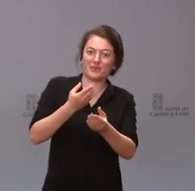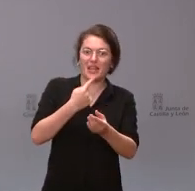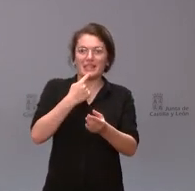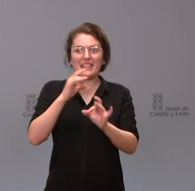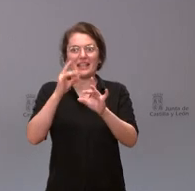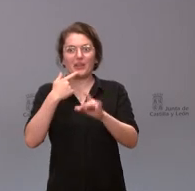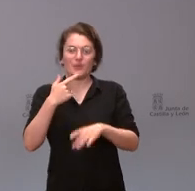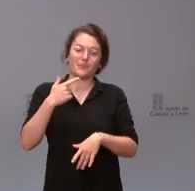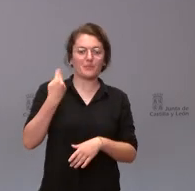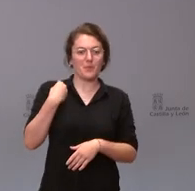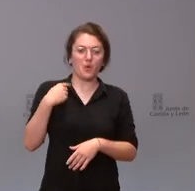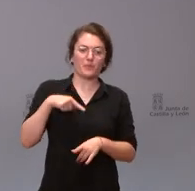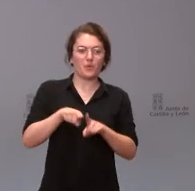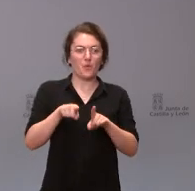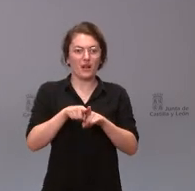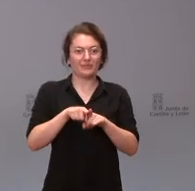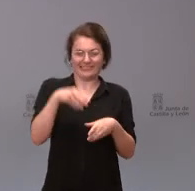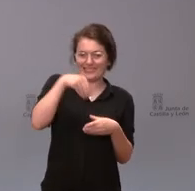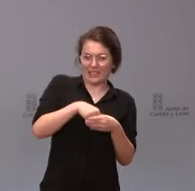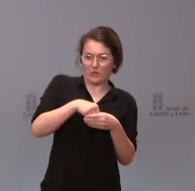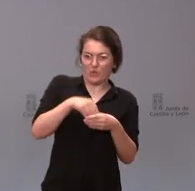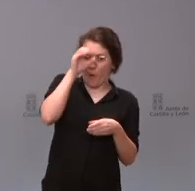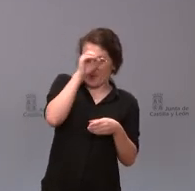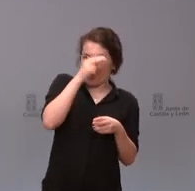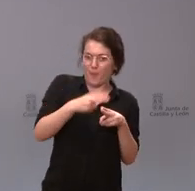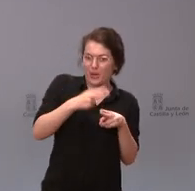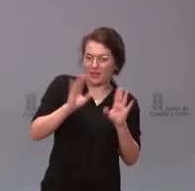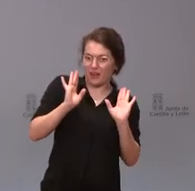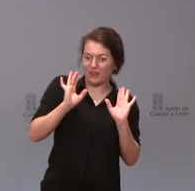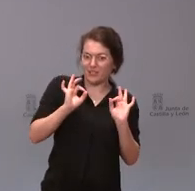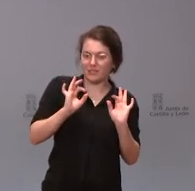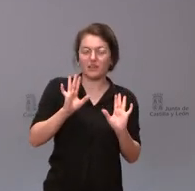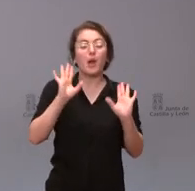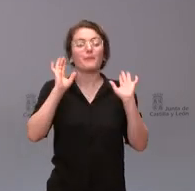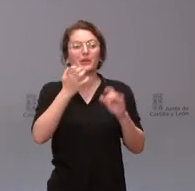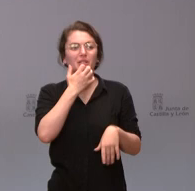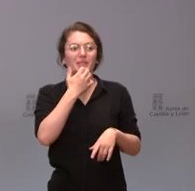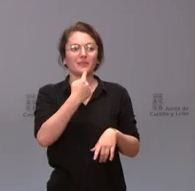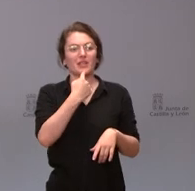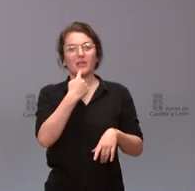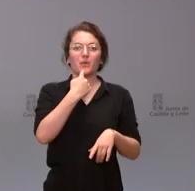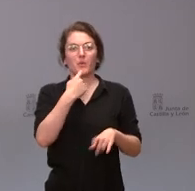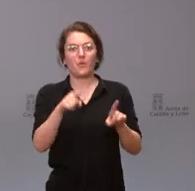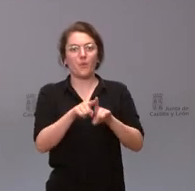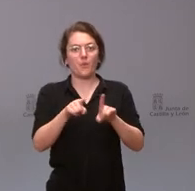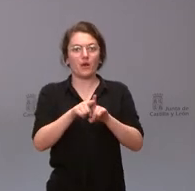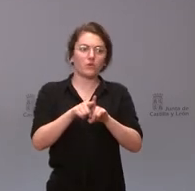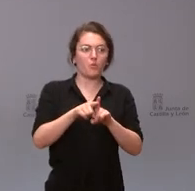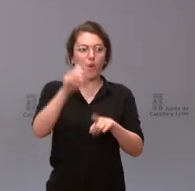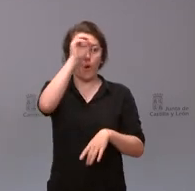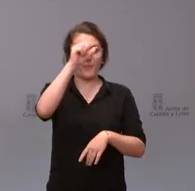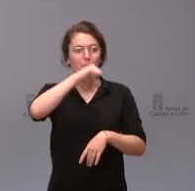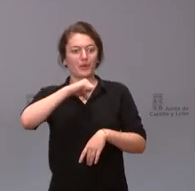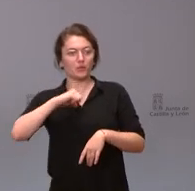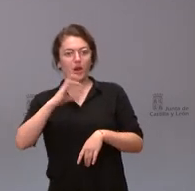ámbito de ese partido político pero en todo caso aunque hablara en otra calidad también tiene derecho a expresar su opinión